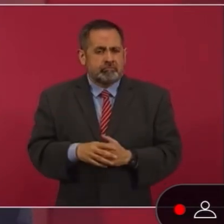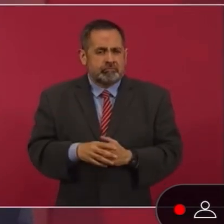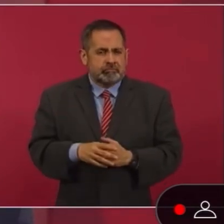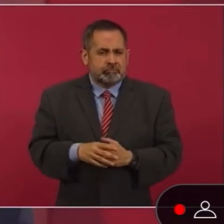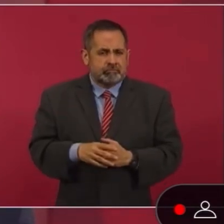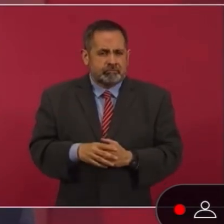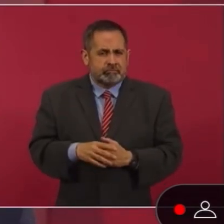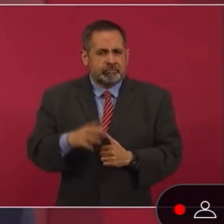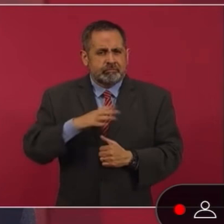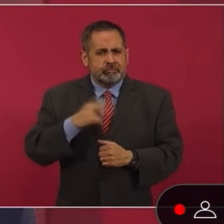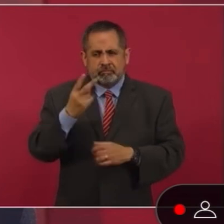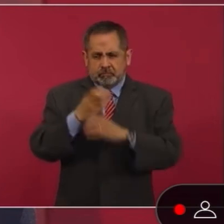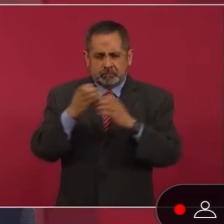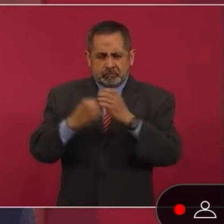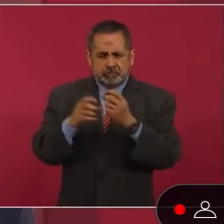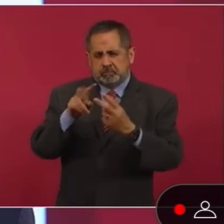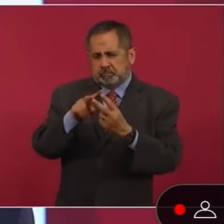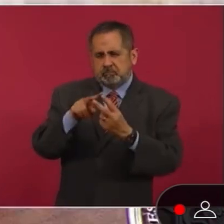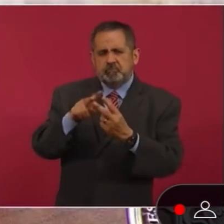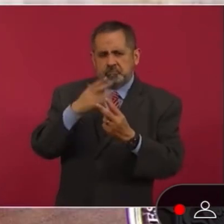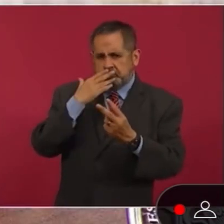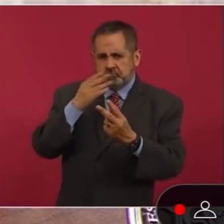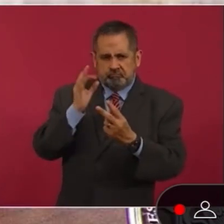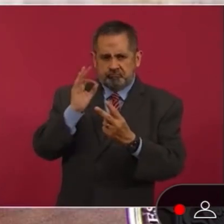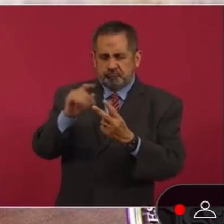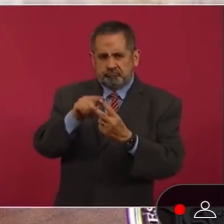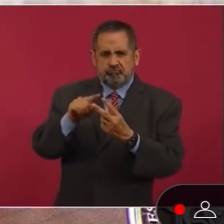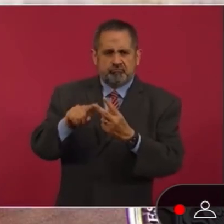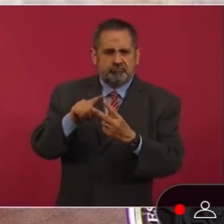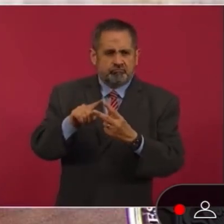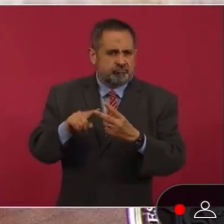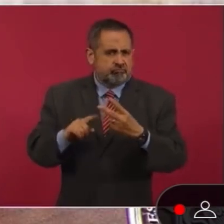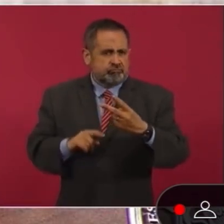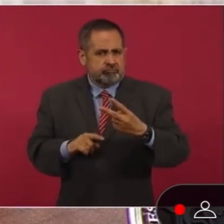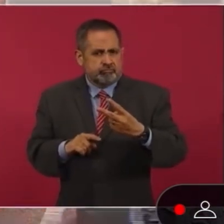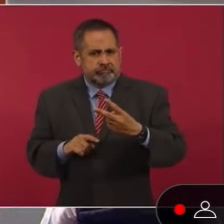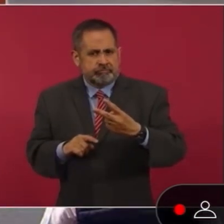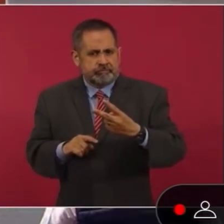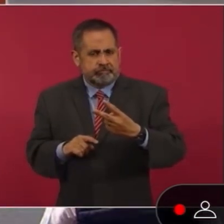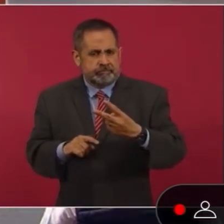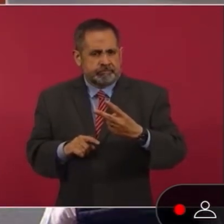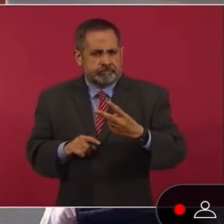tenían dos cosas buenas y una regular.